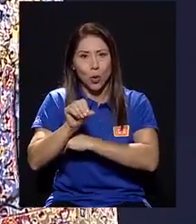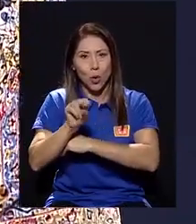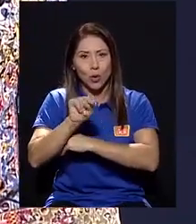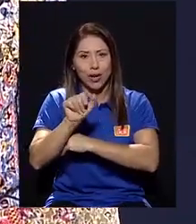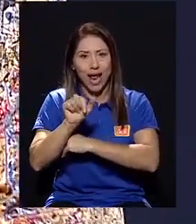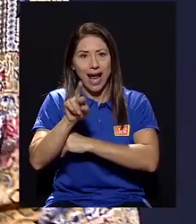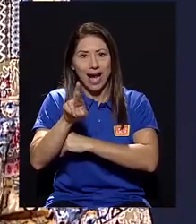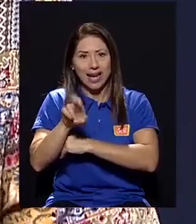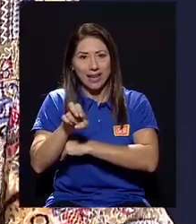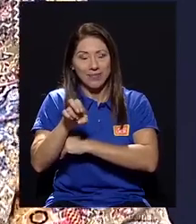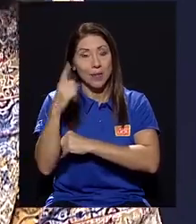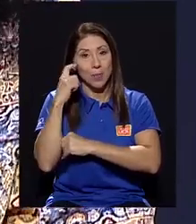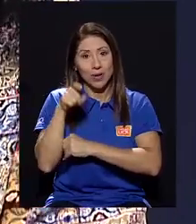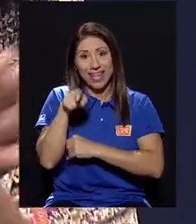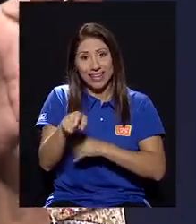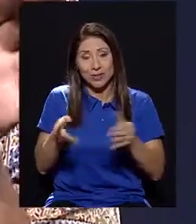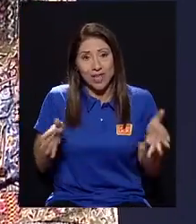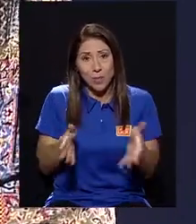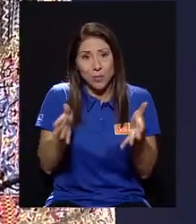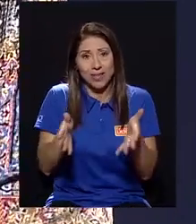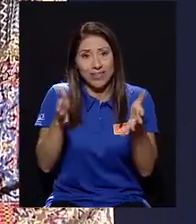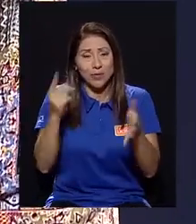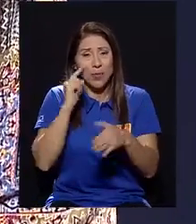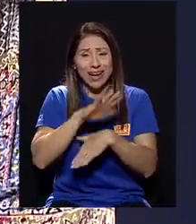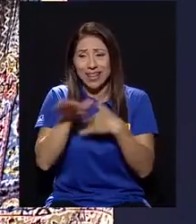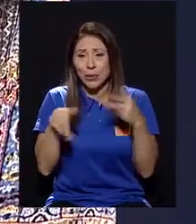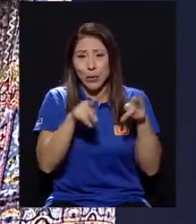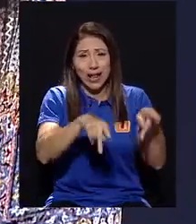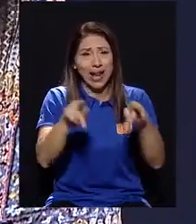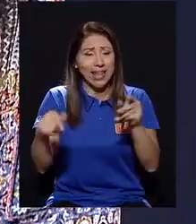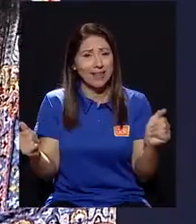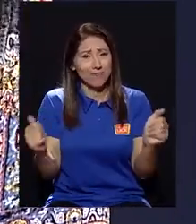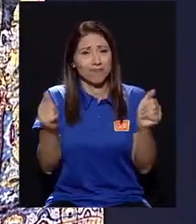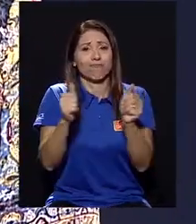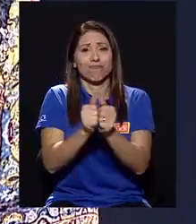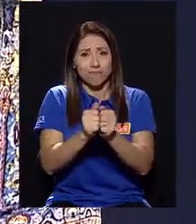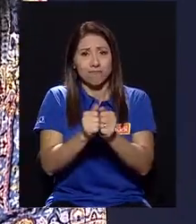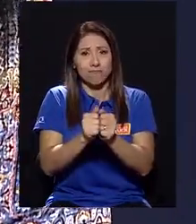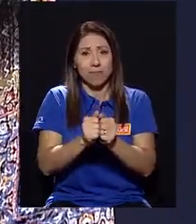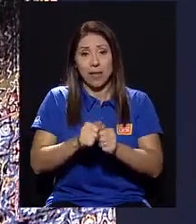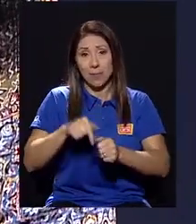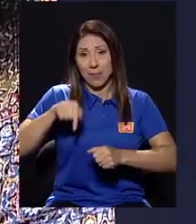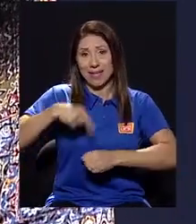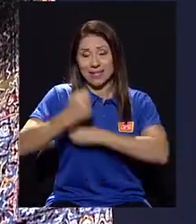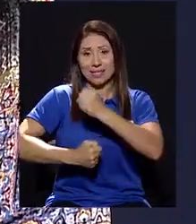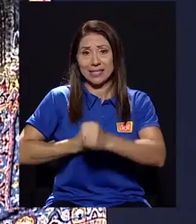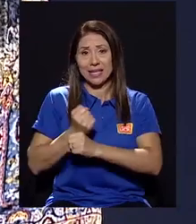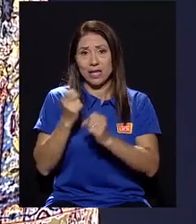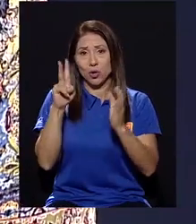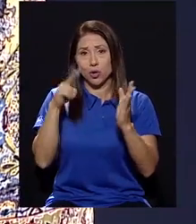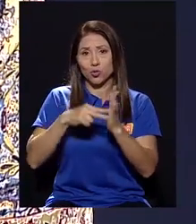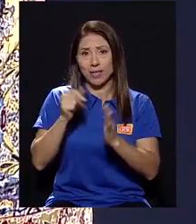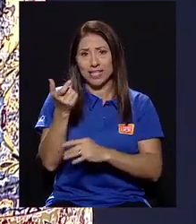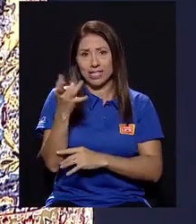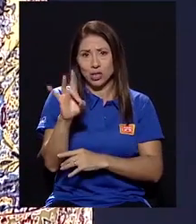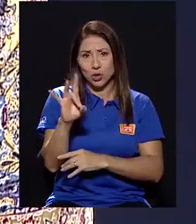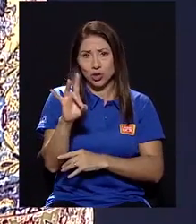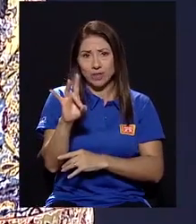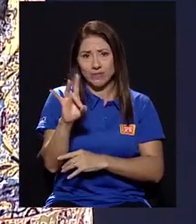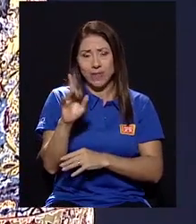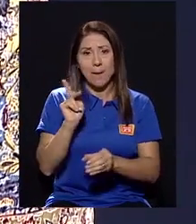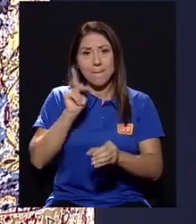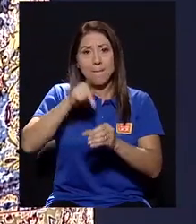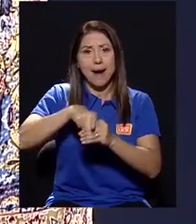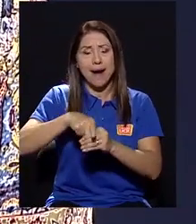la motivación que nos ha llevado a unir a toda esta gente. Para este 2018, tenemos la